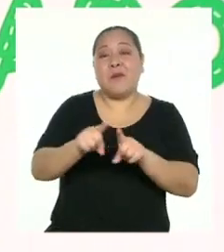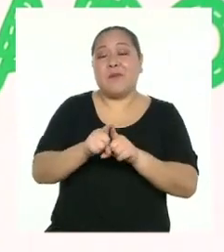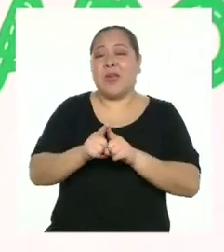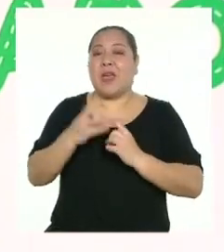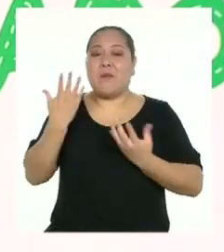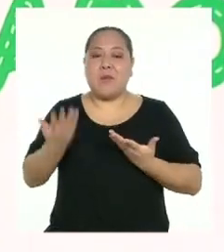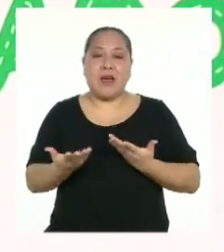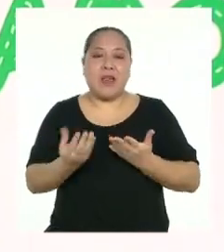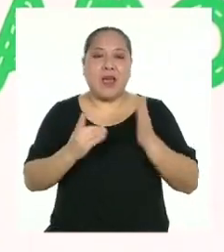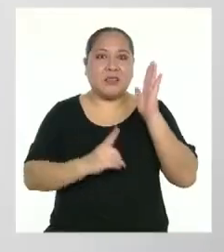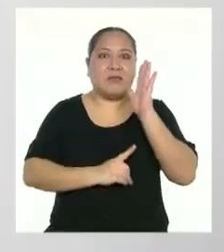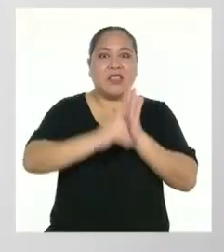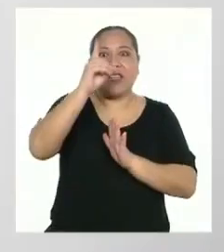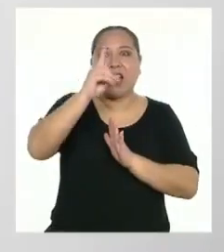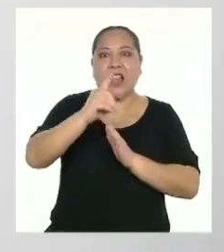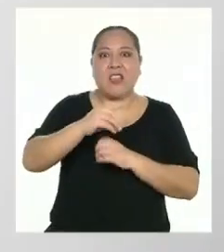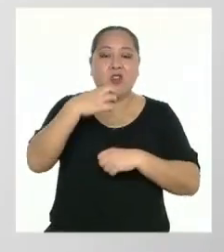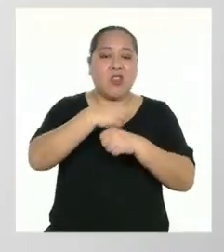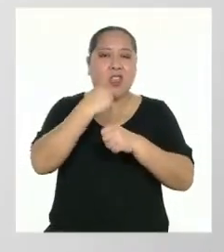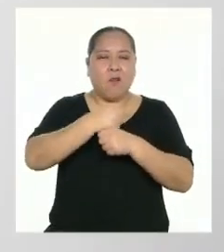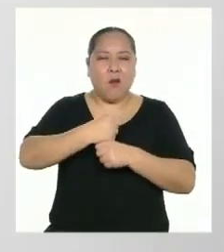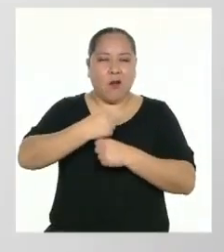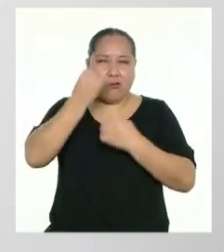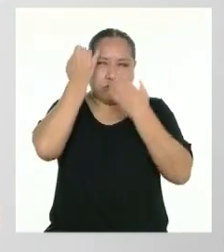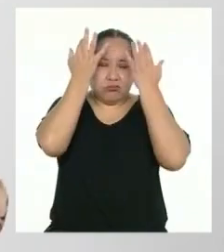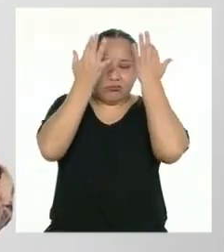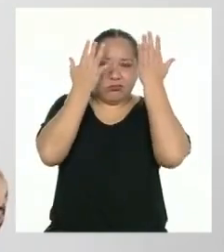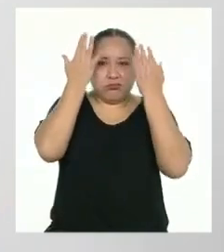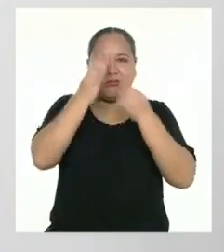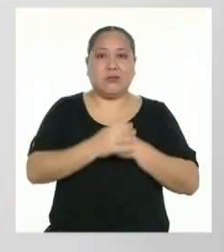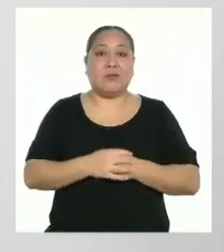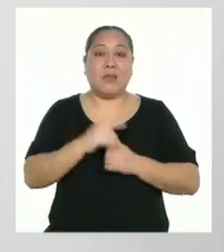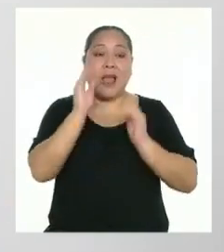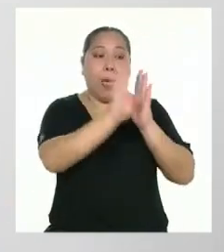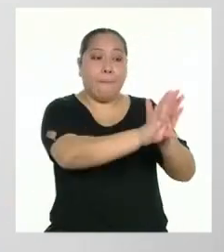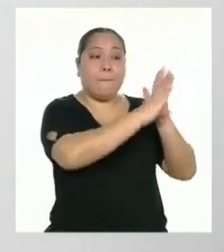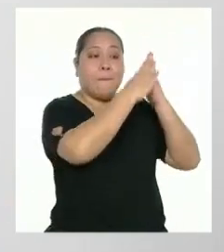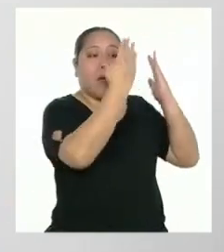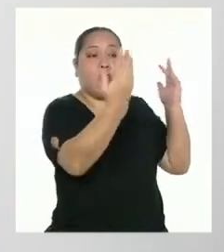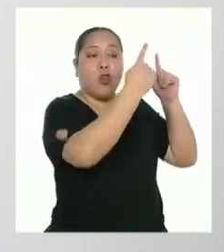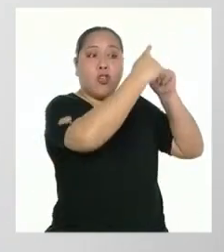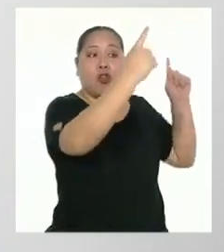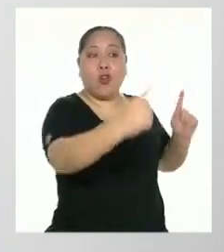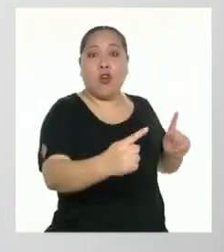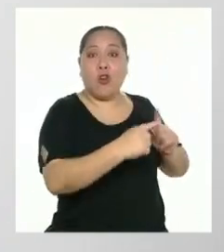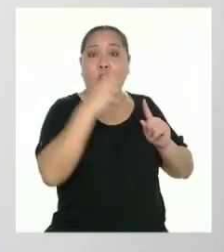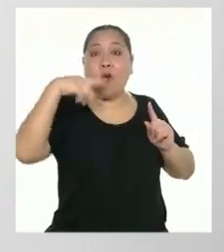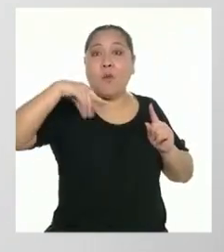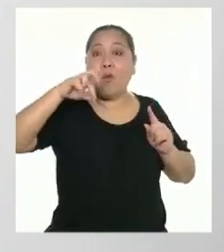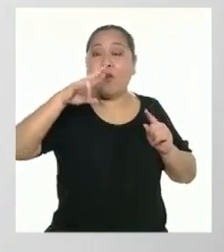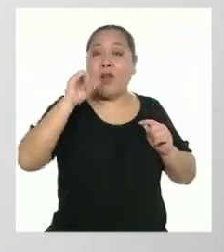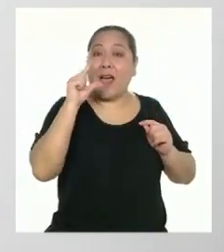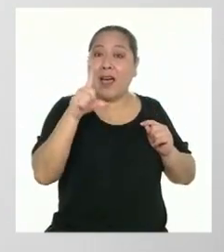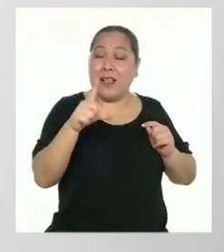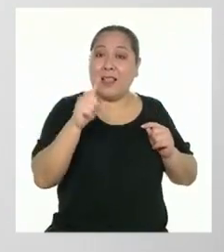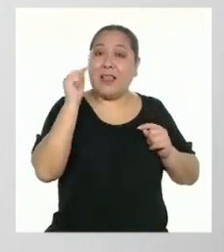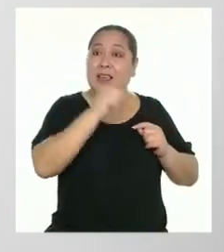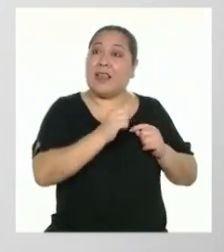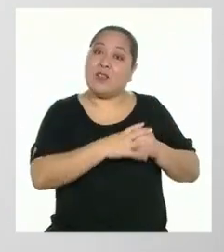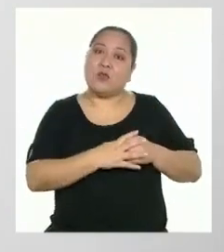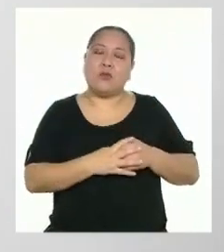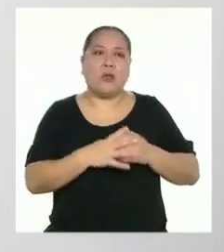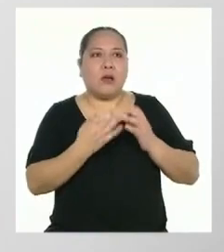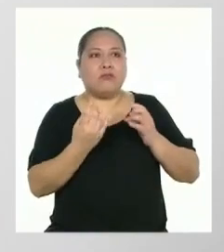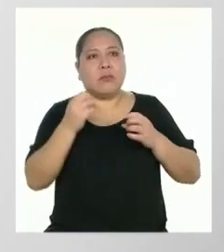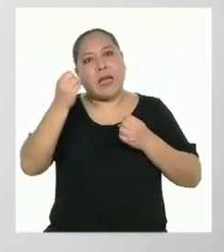un trabajo creativo. El periódico mural es un medio de comunicación formado por textos e imágenes.